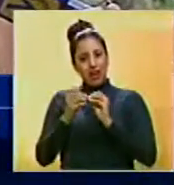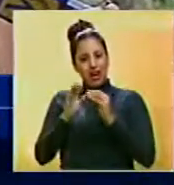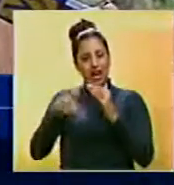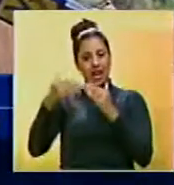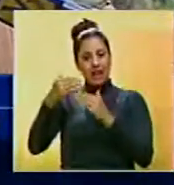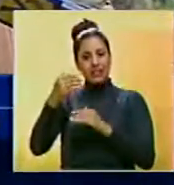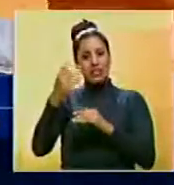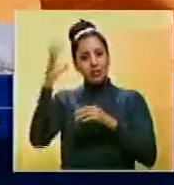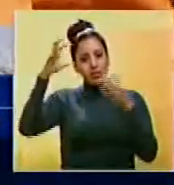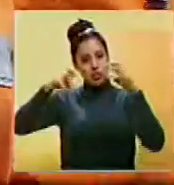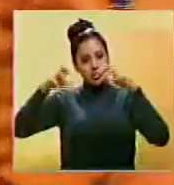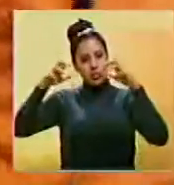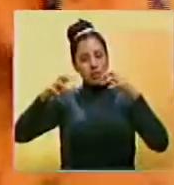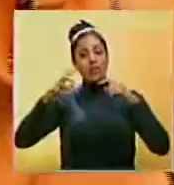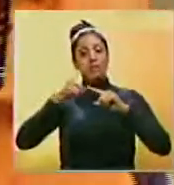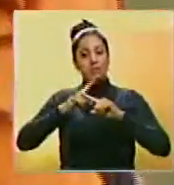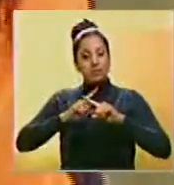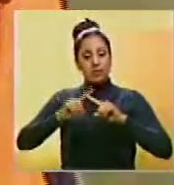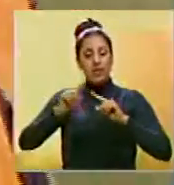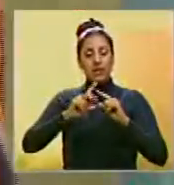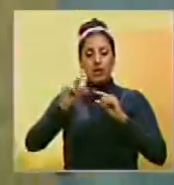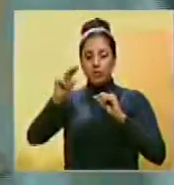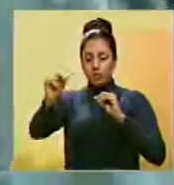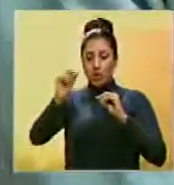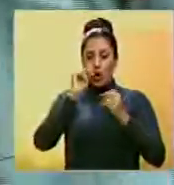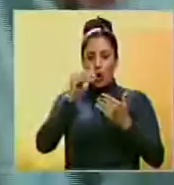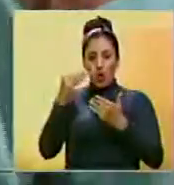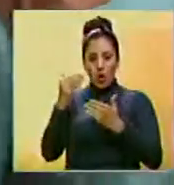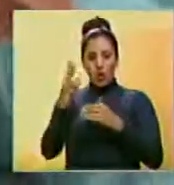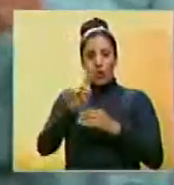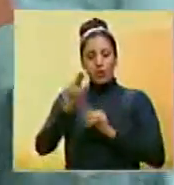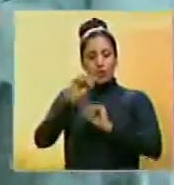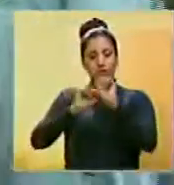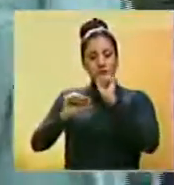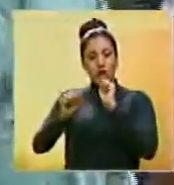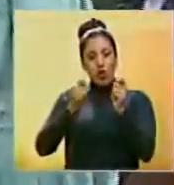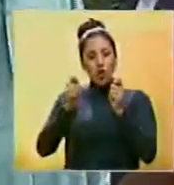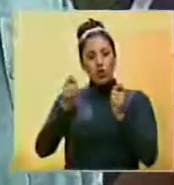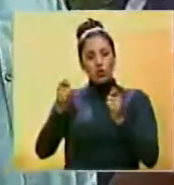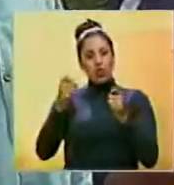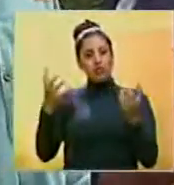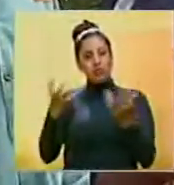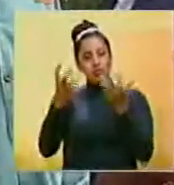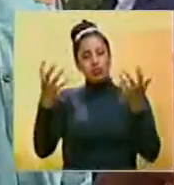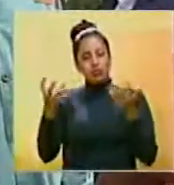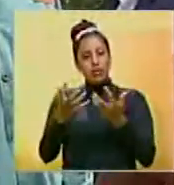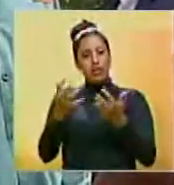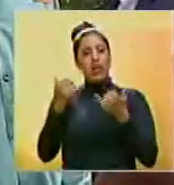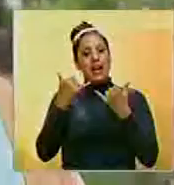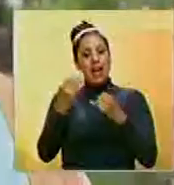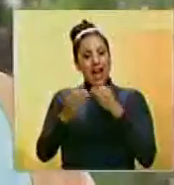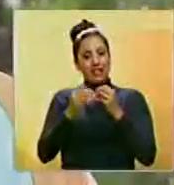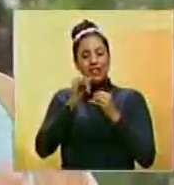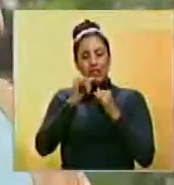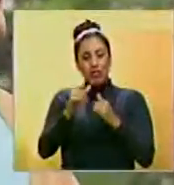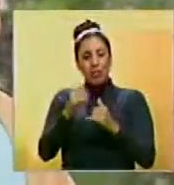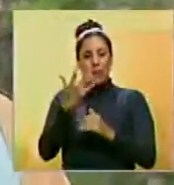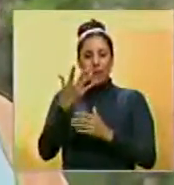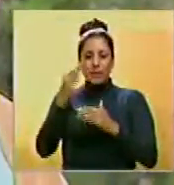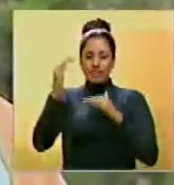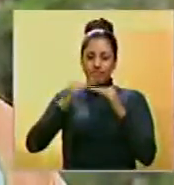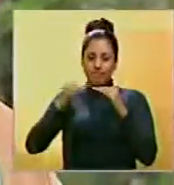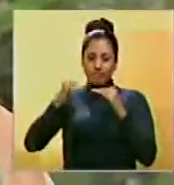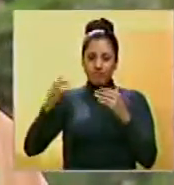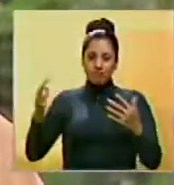hasta el próximo periodo de lluvia. Indicó a la salida del Comando Unificado para la Prevención y el Combate de Incendios Forestales que se ha reportado un menor